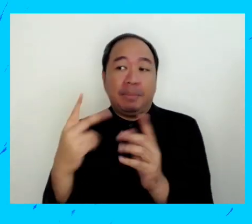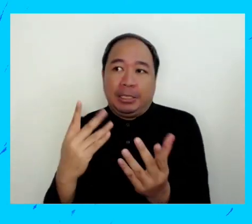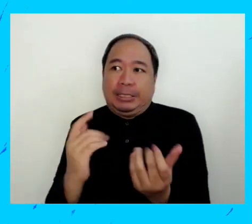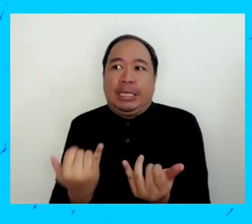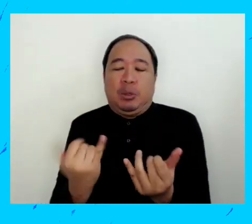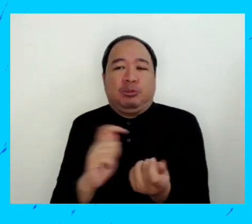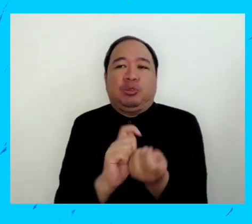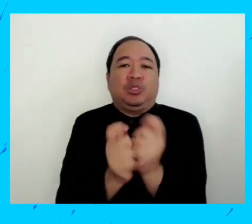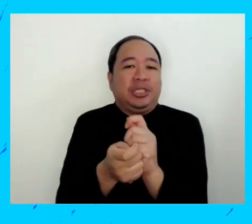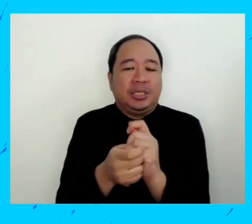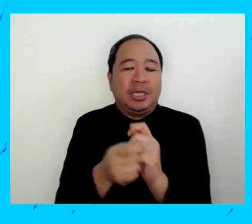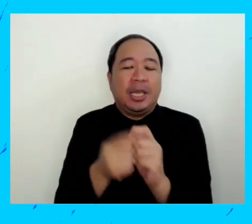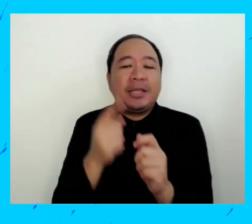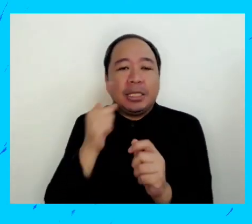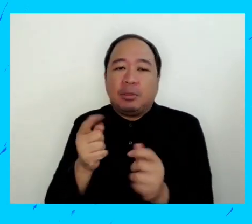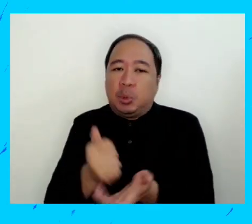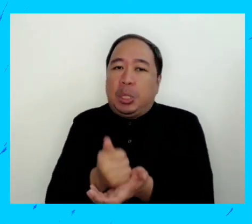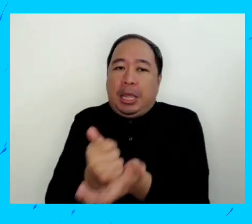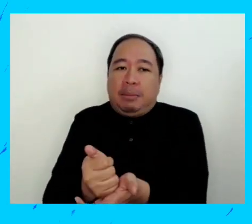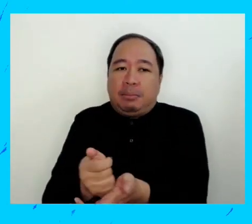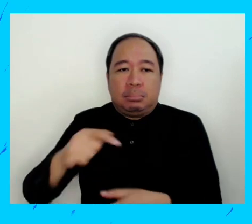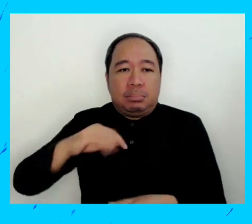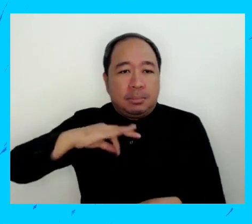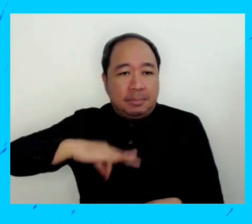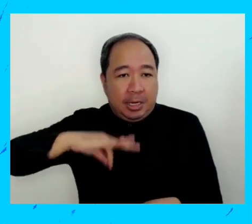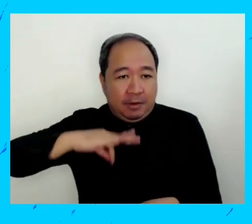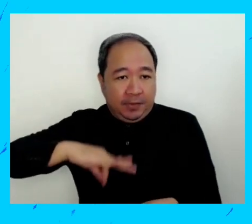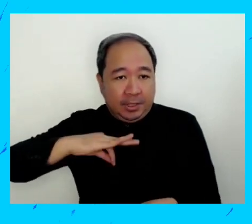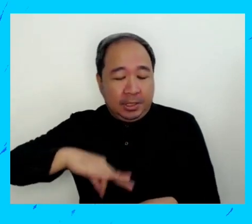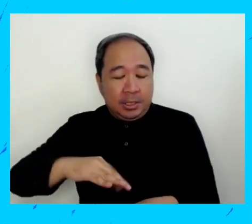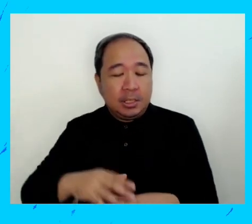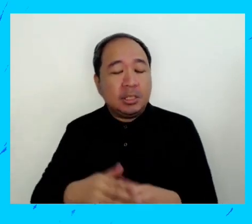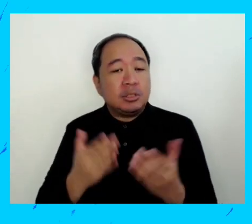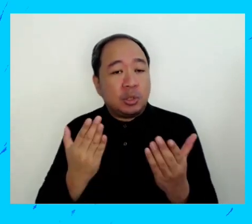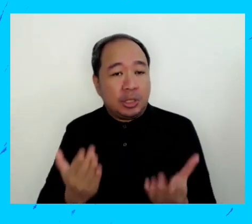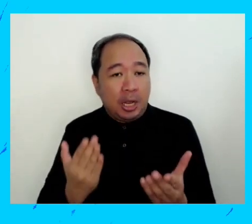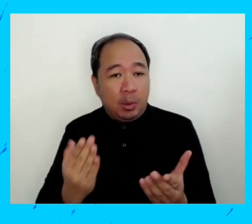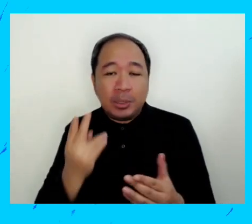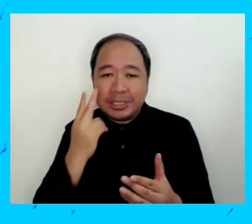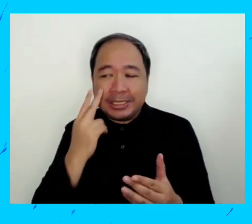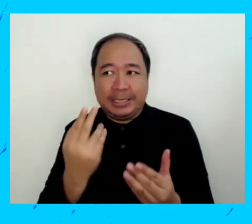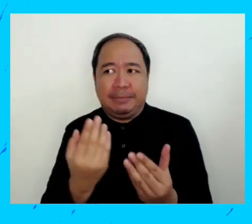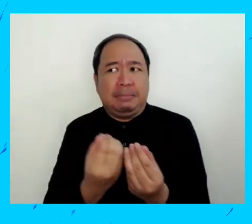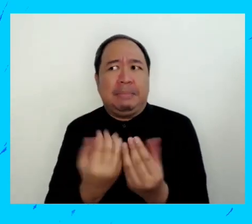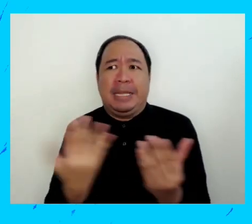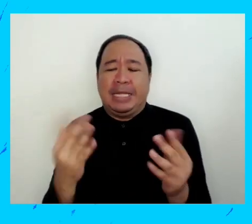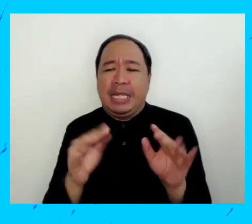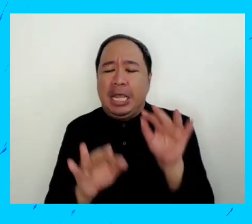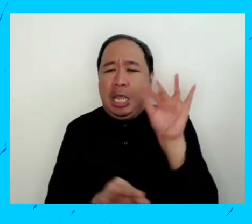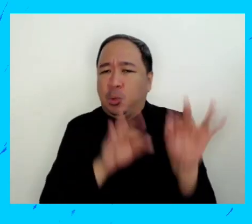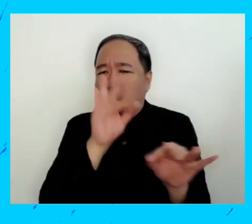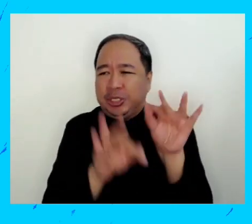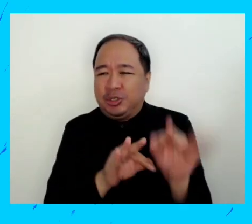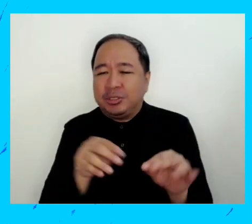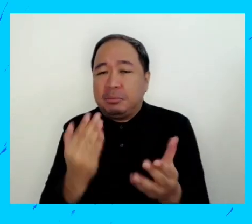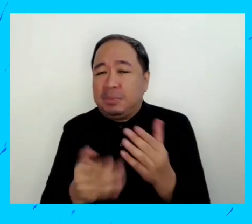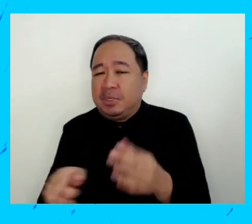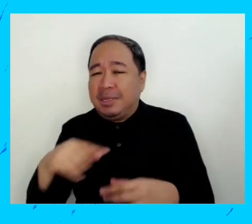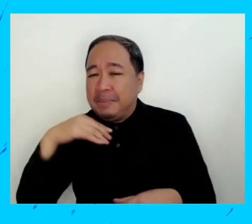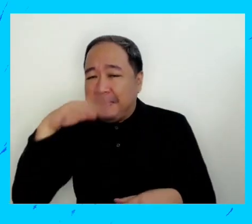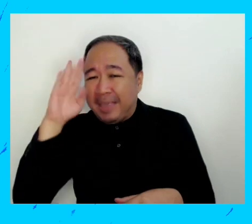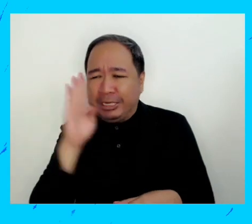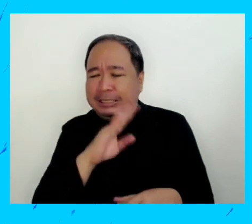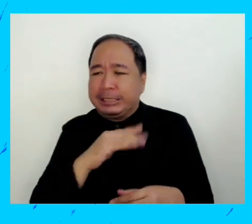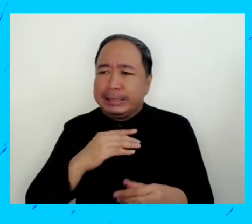responder algunas ideas que puedan tener. Así que muchas veces